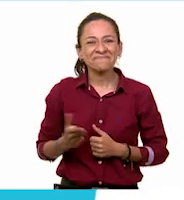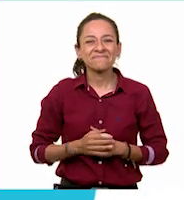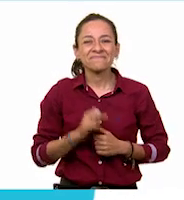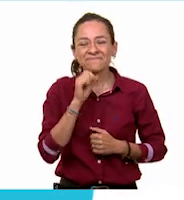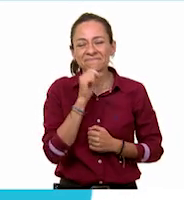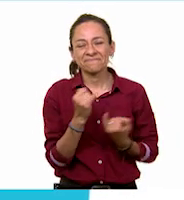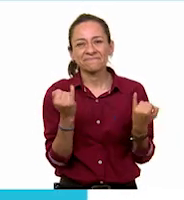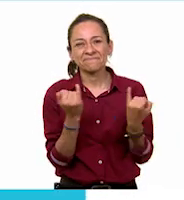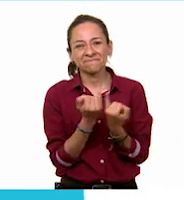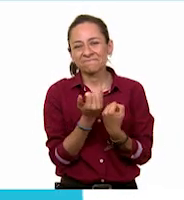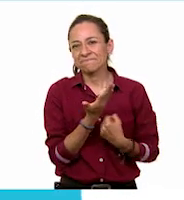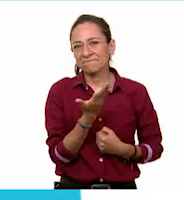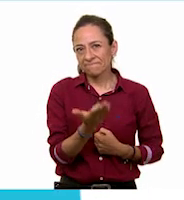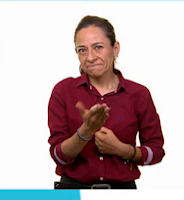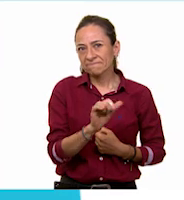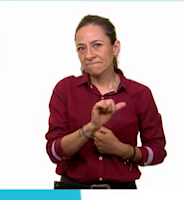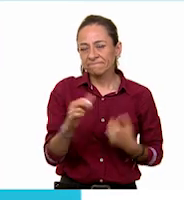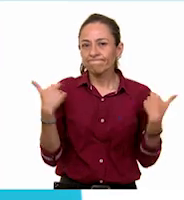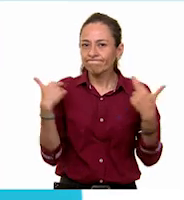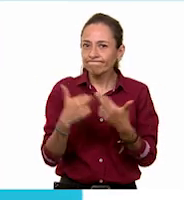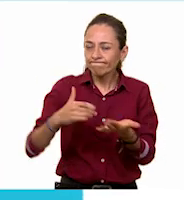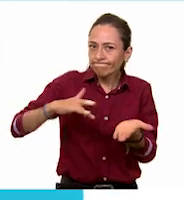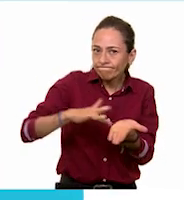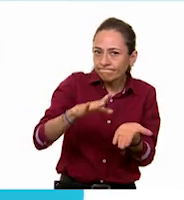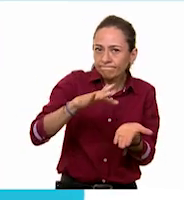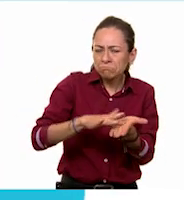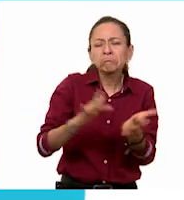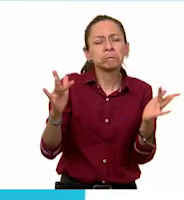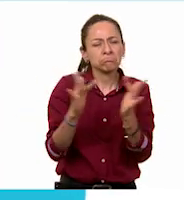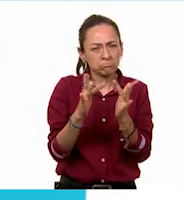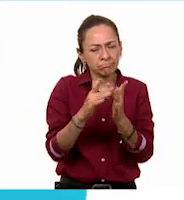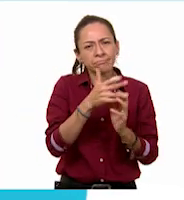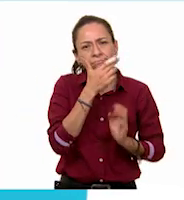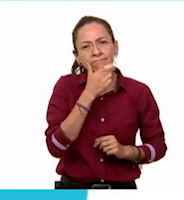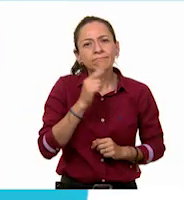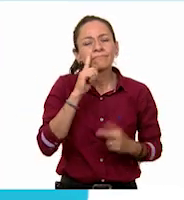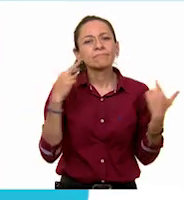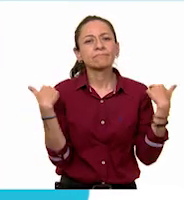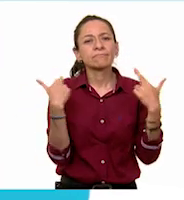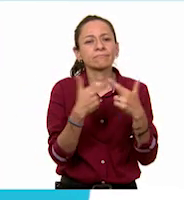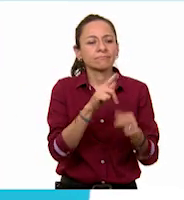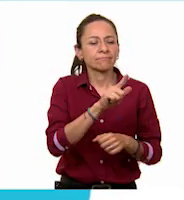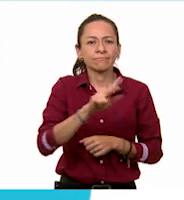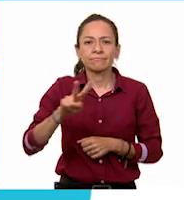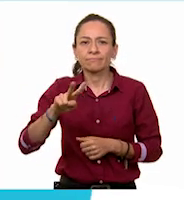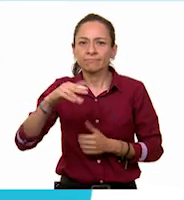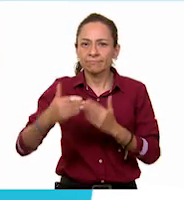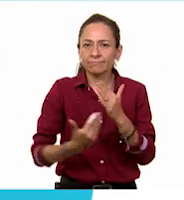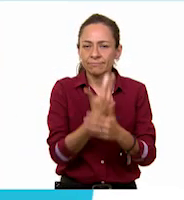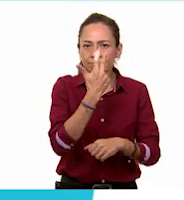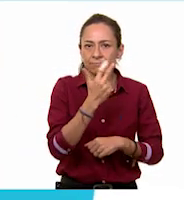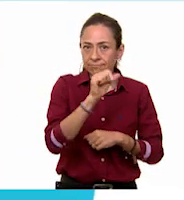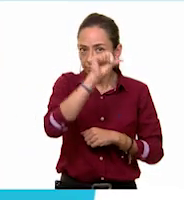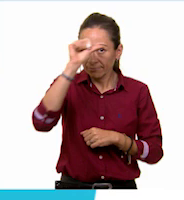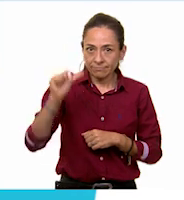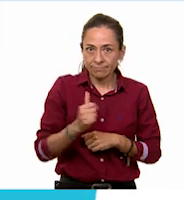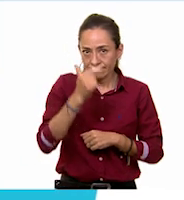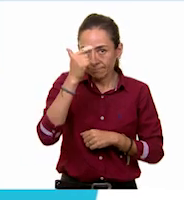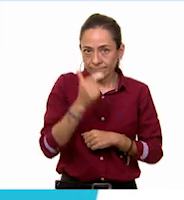Para solicitar apoyo pedagógico, comunícate con maestras y maestros de lunes a viernes de 8 a 20 horas al teléfono